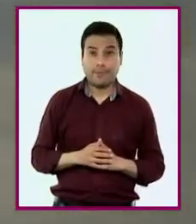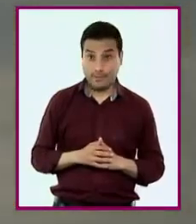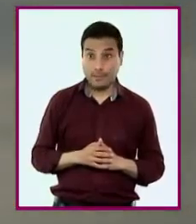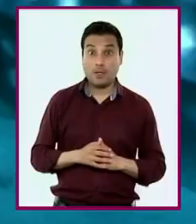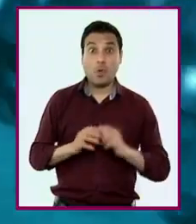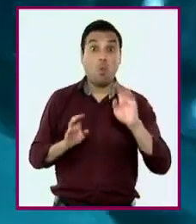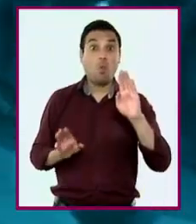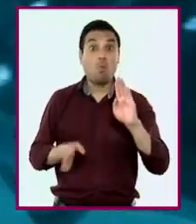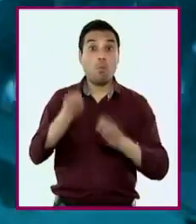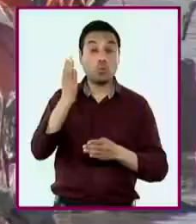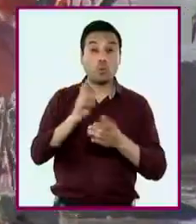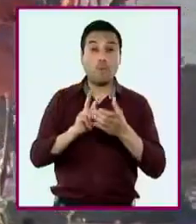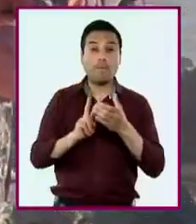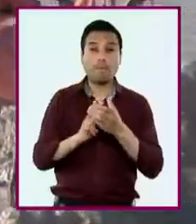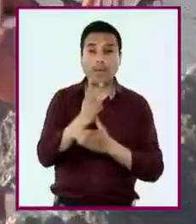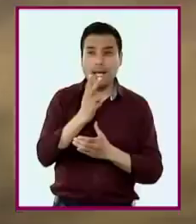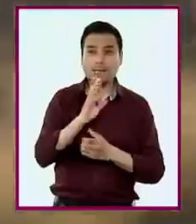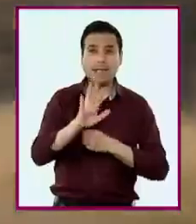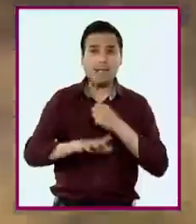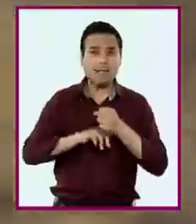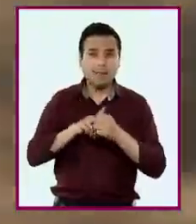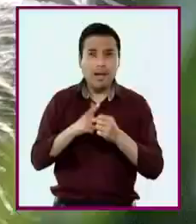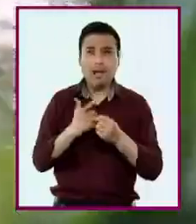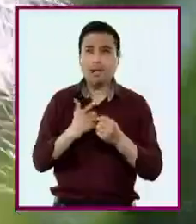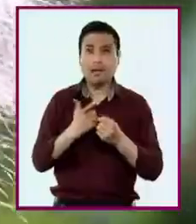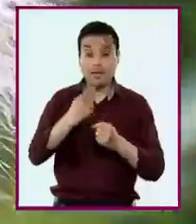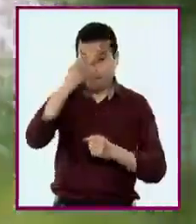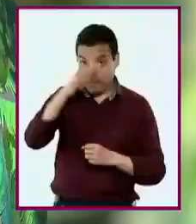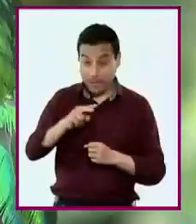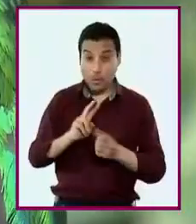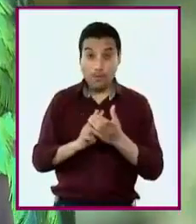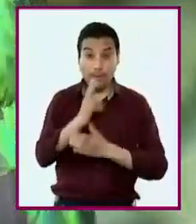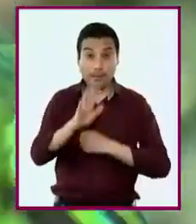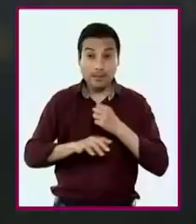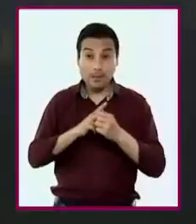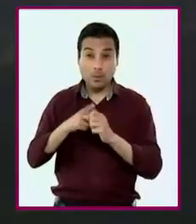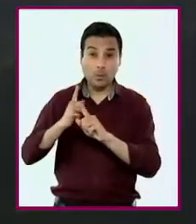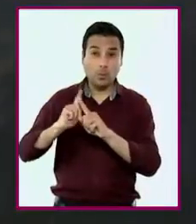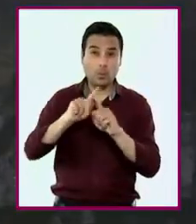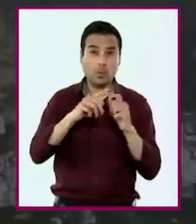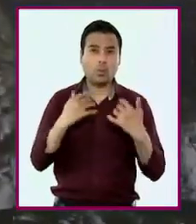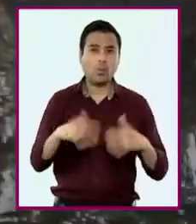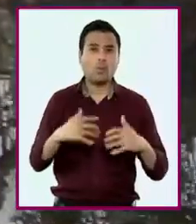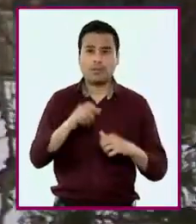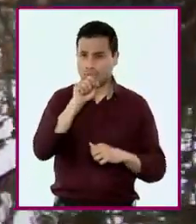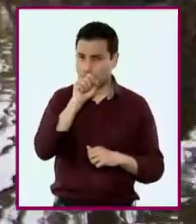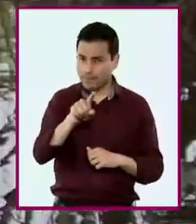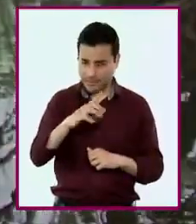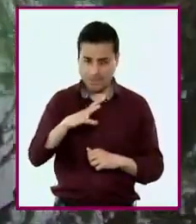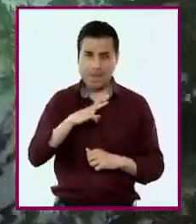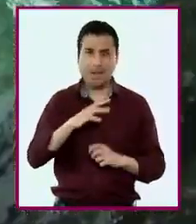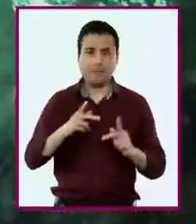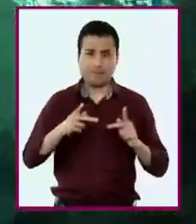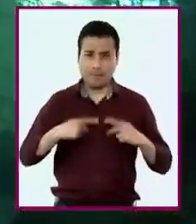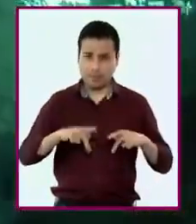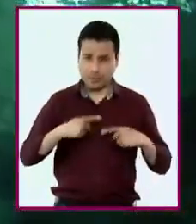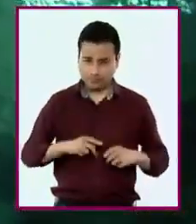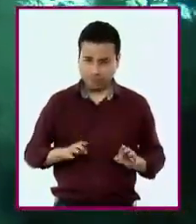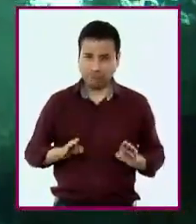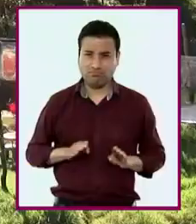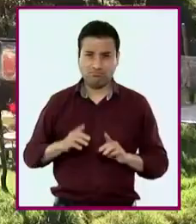y la megadiversidad de México se enlazan con la diversidad cultural, conformando parte del patrimonio biocultural.